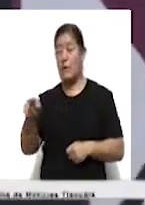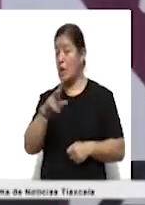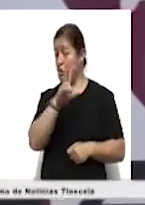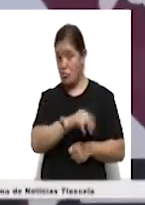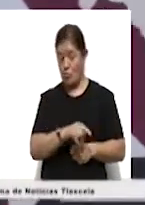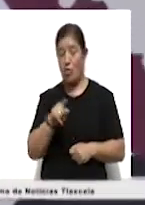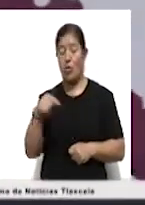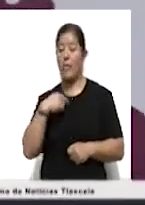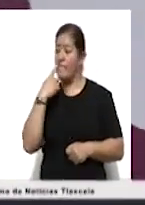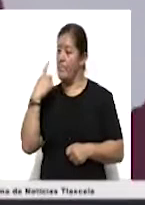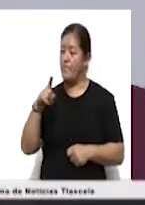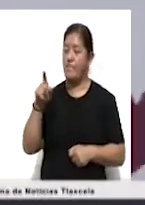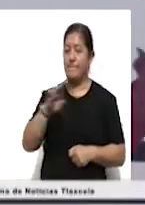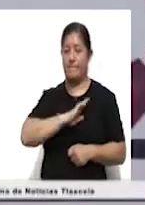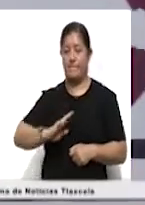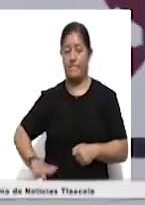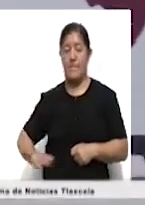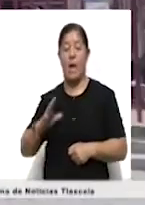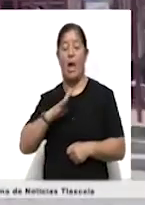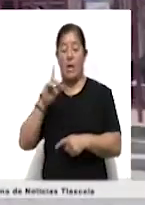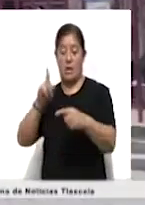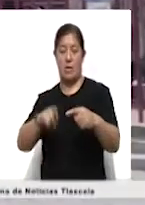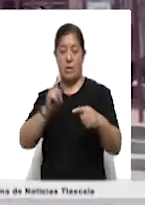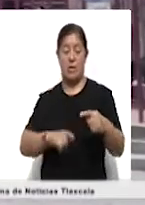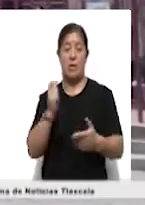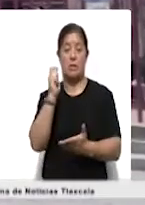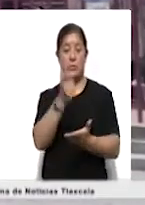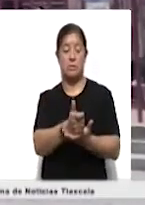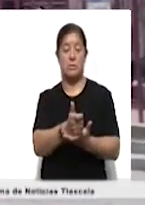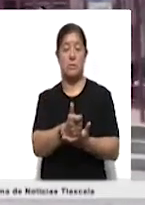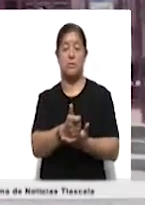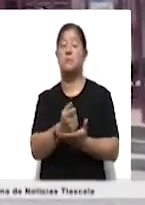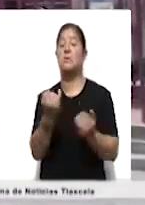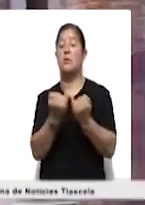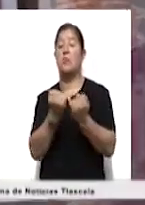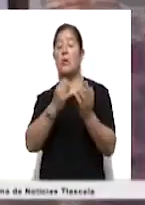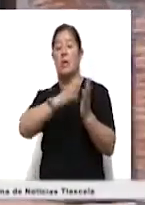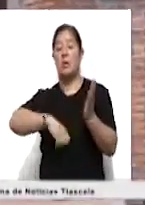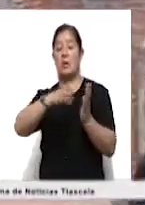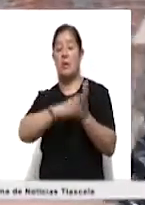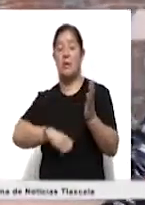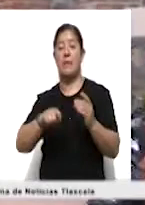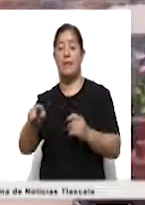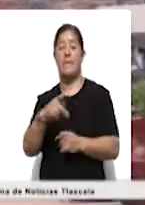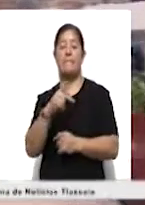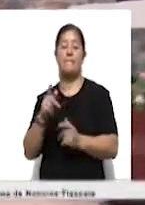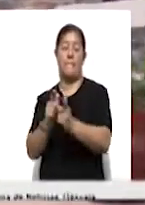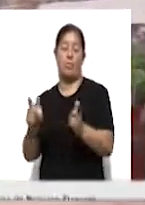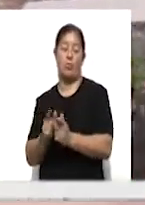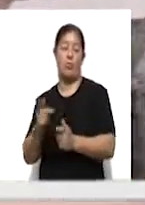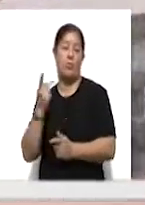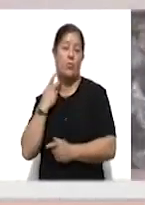autoridades municipales su retiro, en cuyo caso el costo de dichos trabajos se descontará de las prerrogativas económicas del partido político